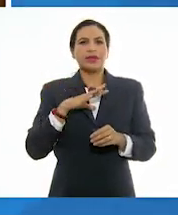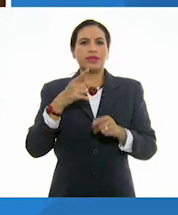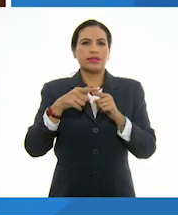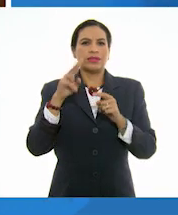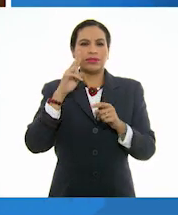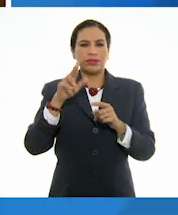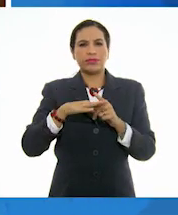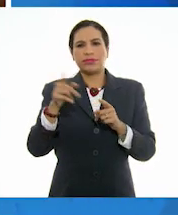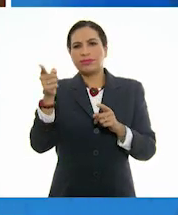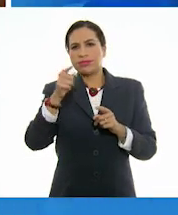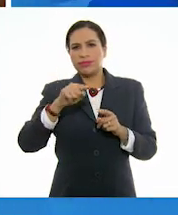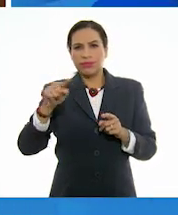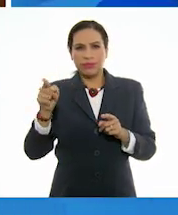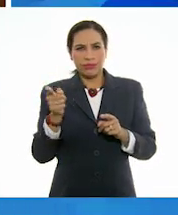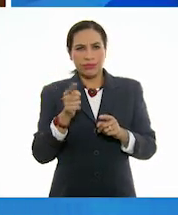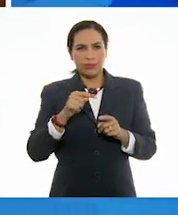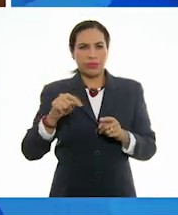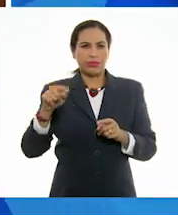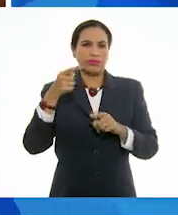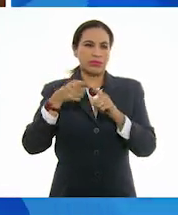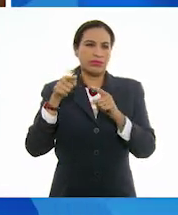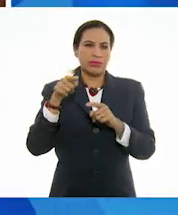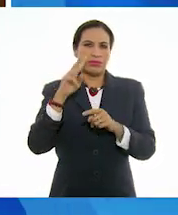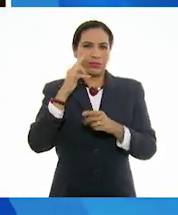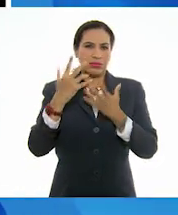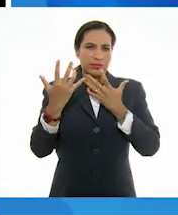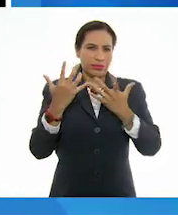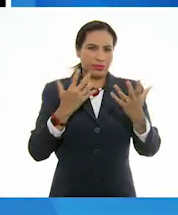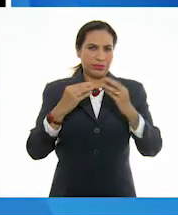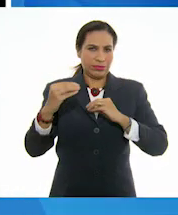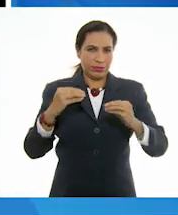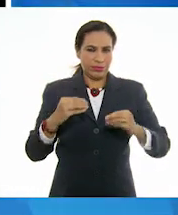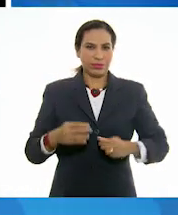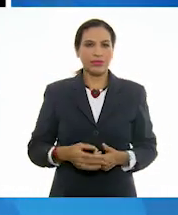las líneas curvas y ondulantes que causan ritmos.